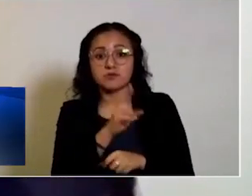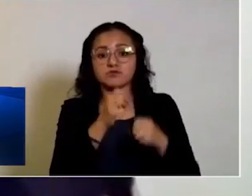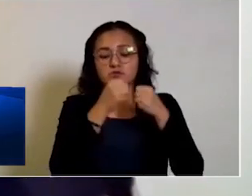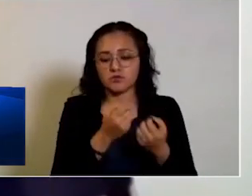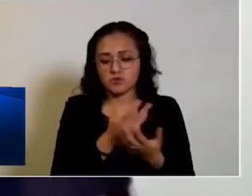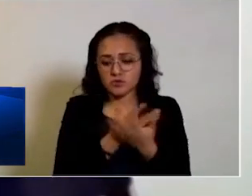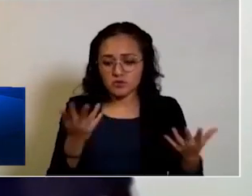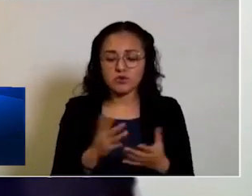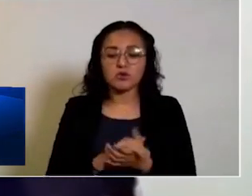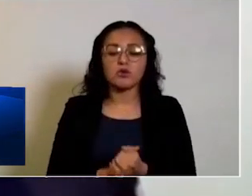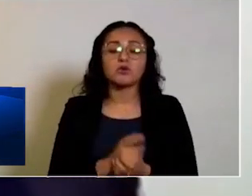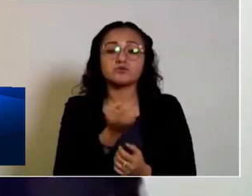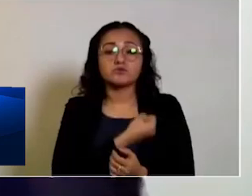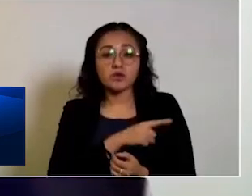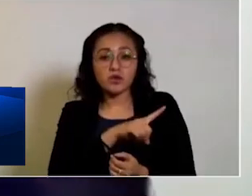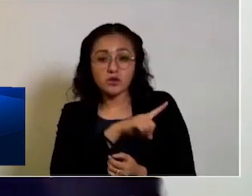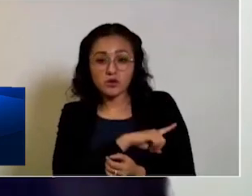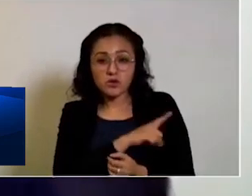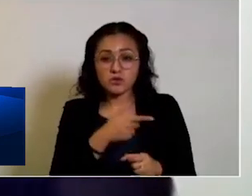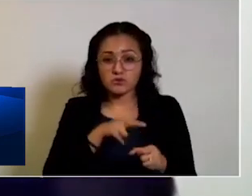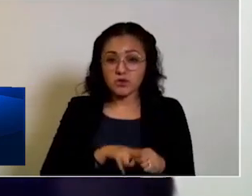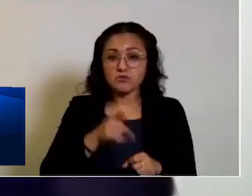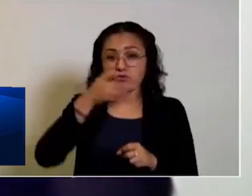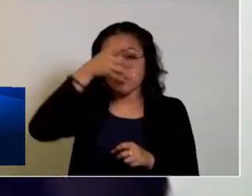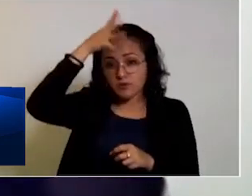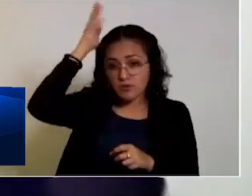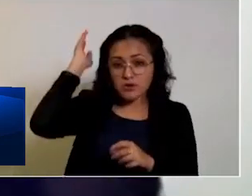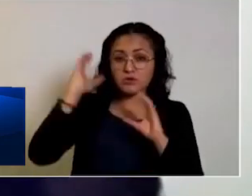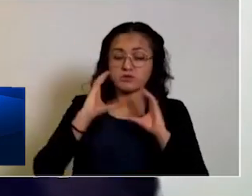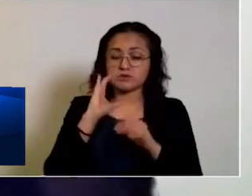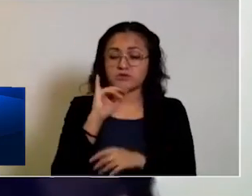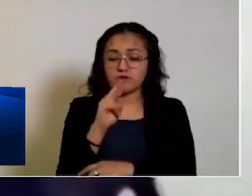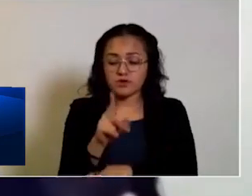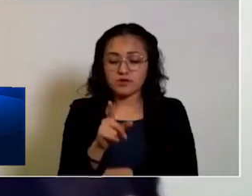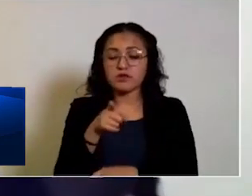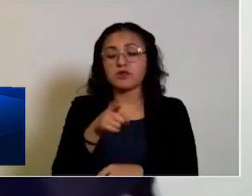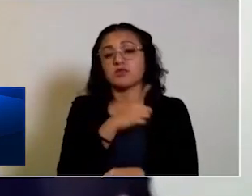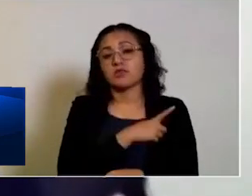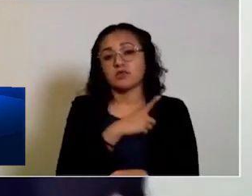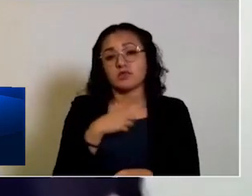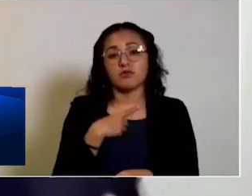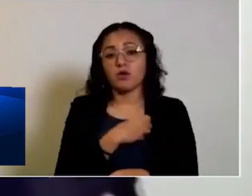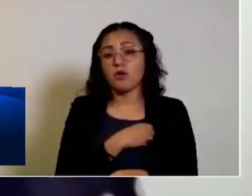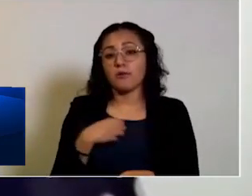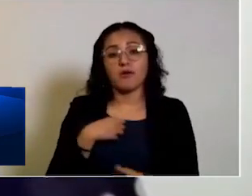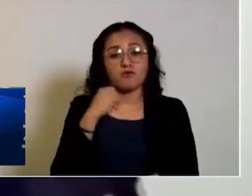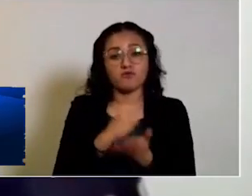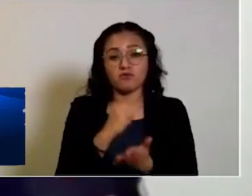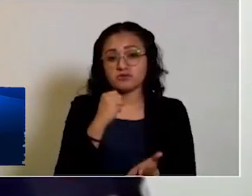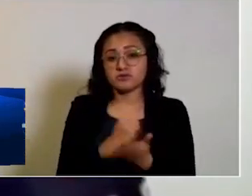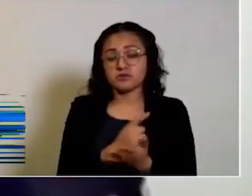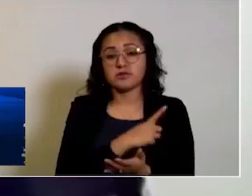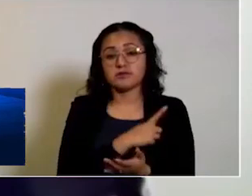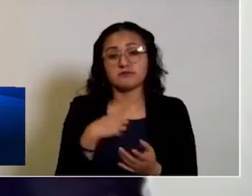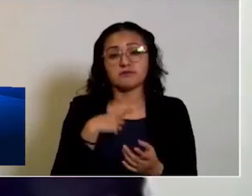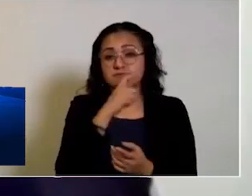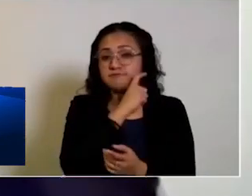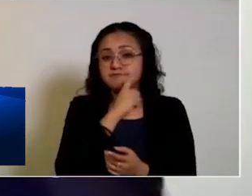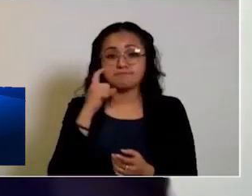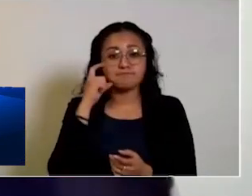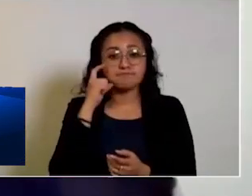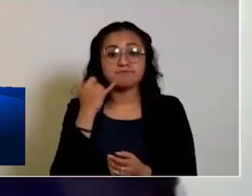seguridad pública, servicios de salud, bomberos y protección civil, están obligados a promover permanentemente el uso de